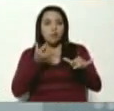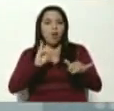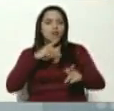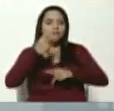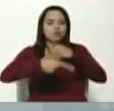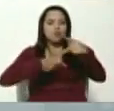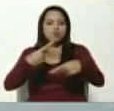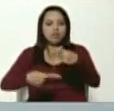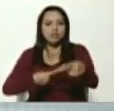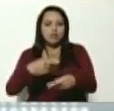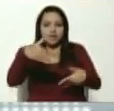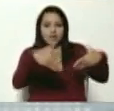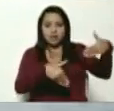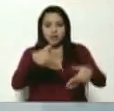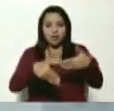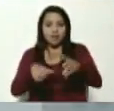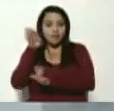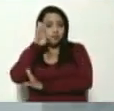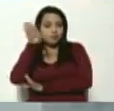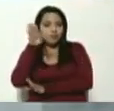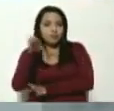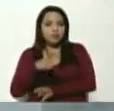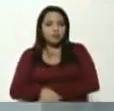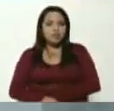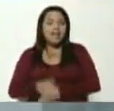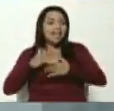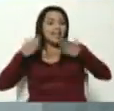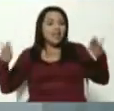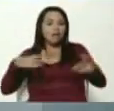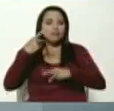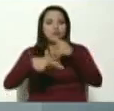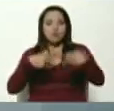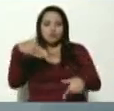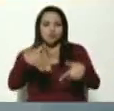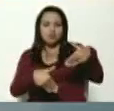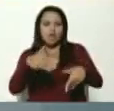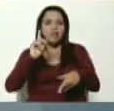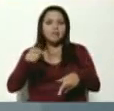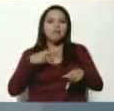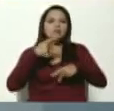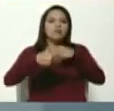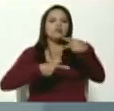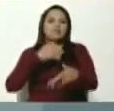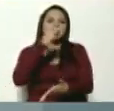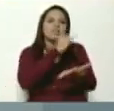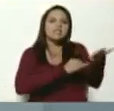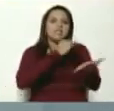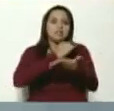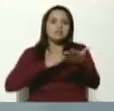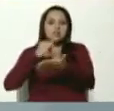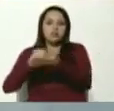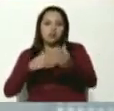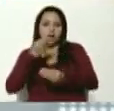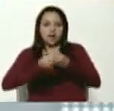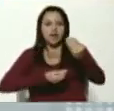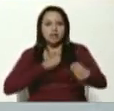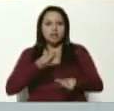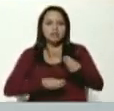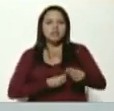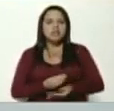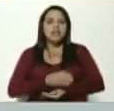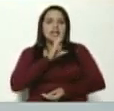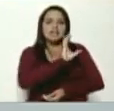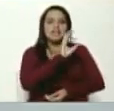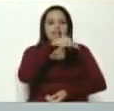electoral, vamos a un gran proceso electoral, hay un proceso de inscripción ante el Consejo